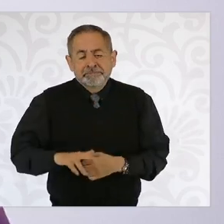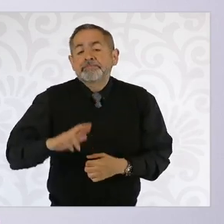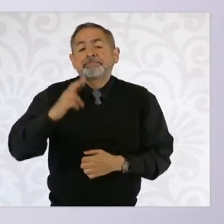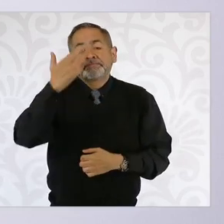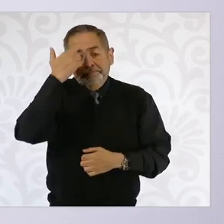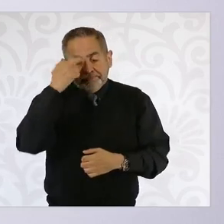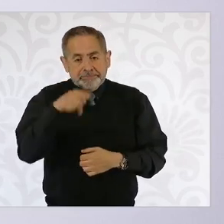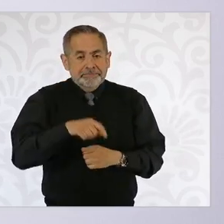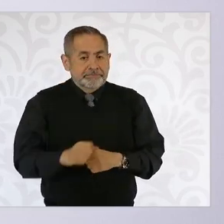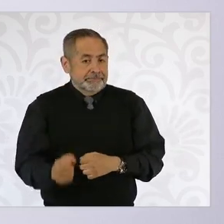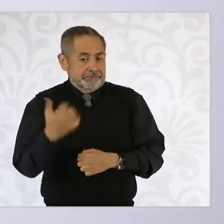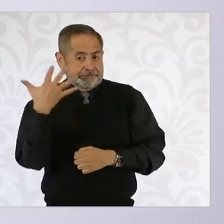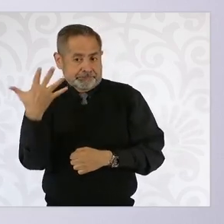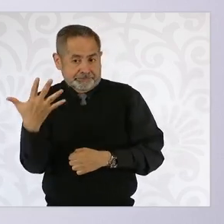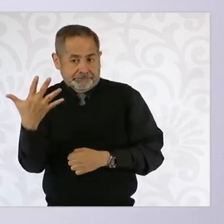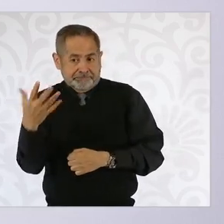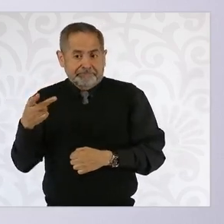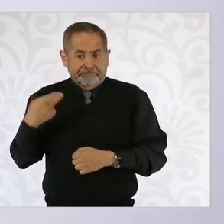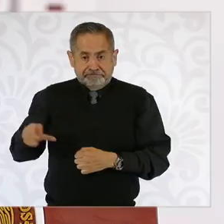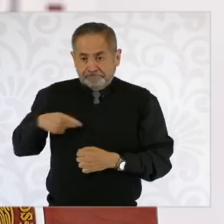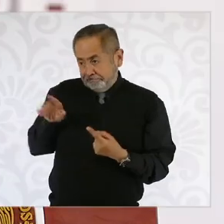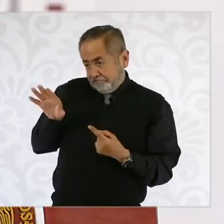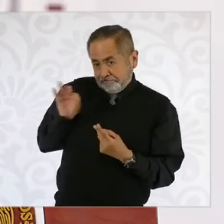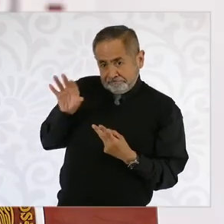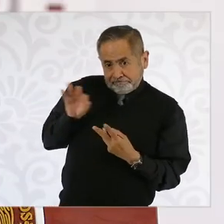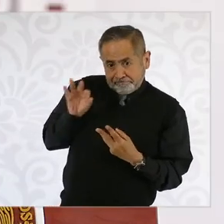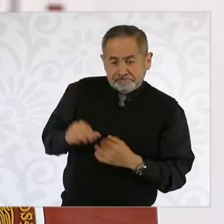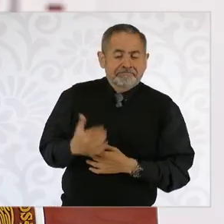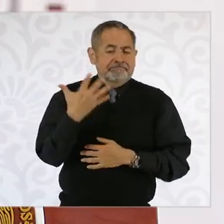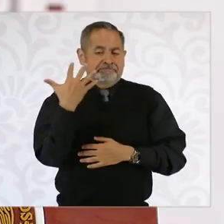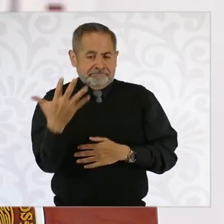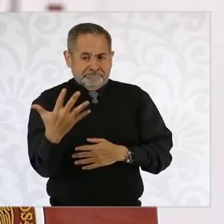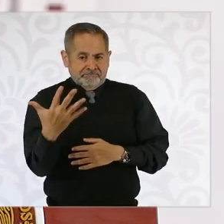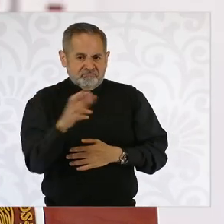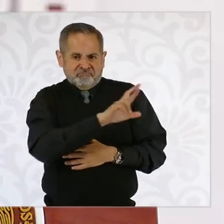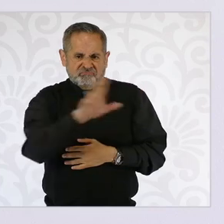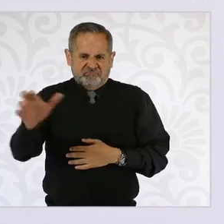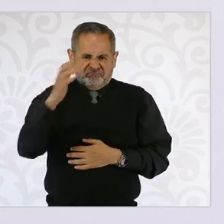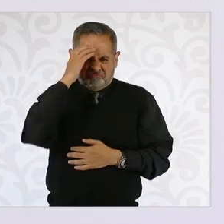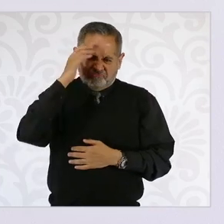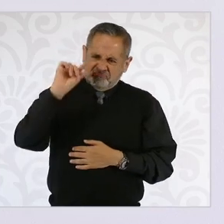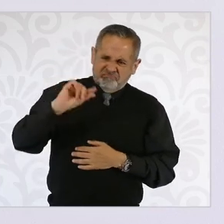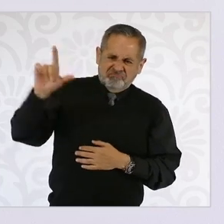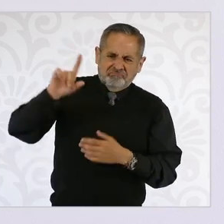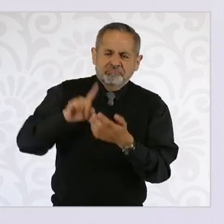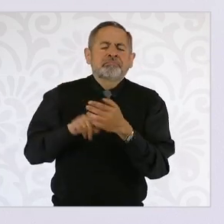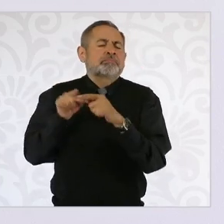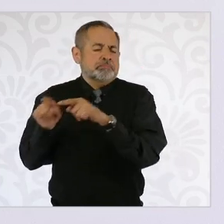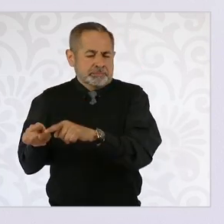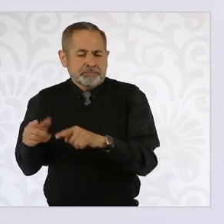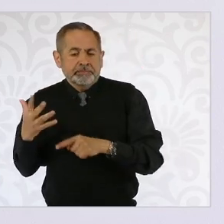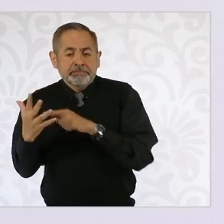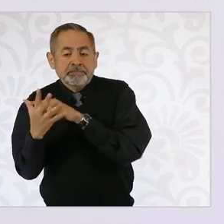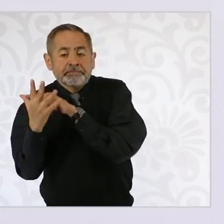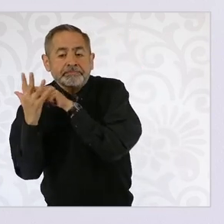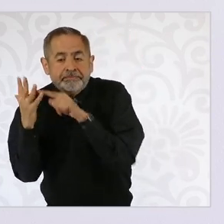presentar a cinco personas reconocidas, que son los que van a